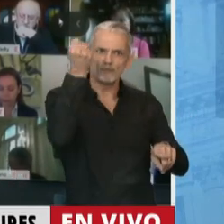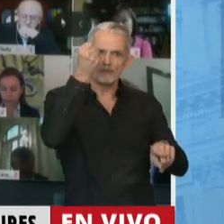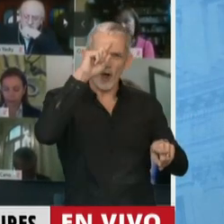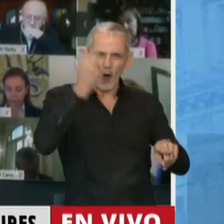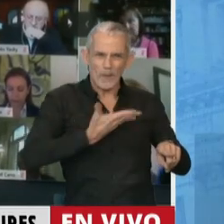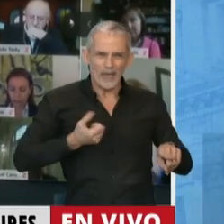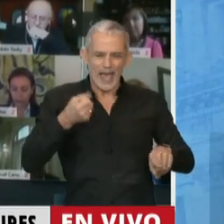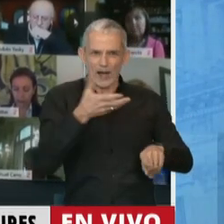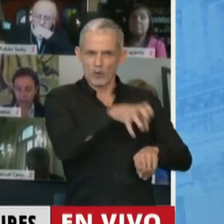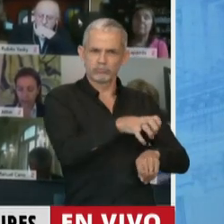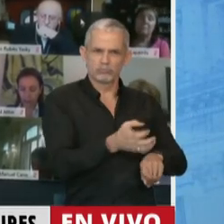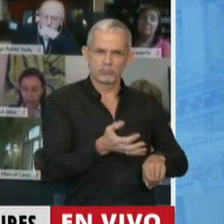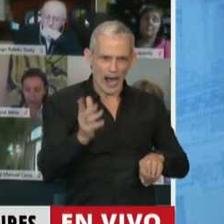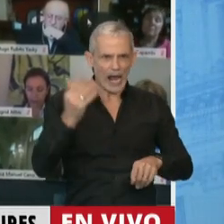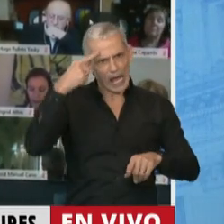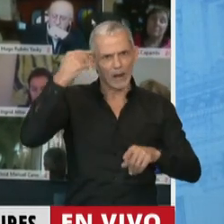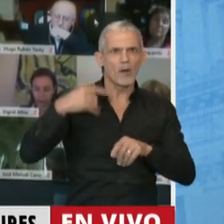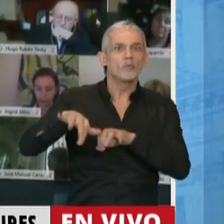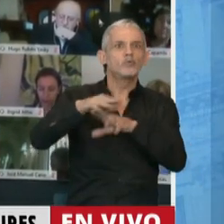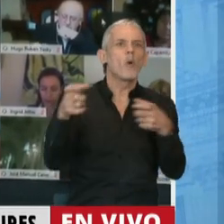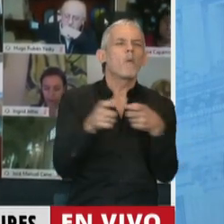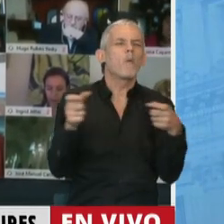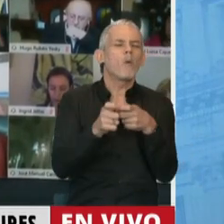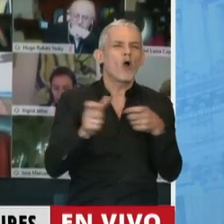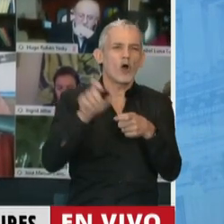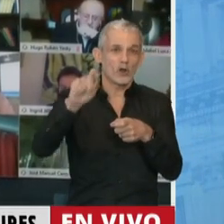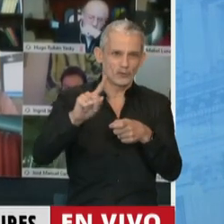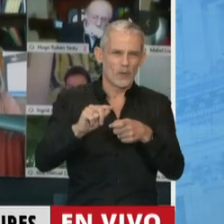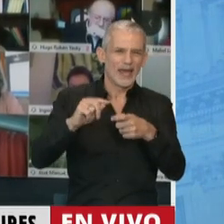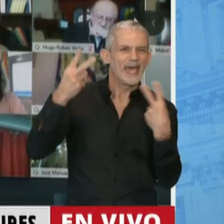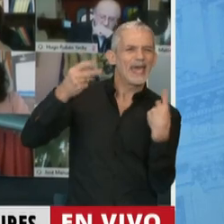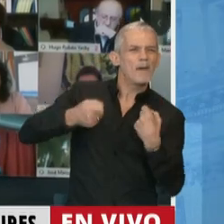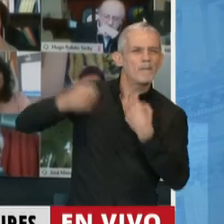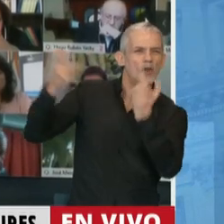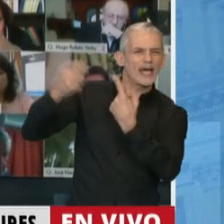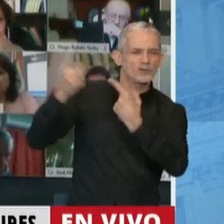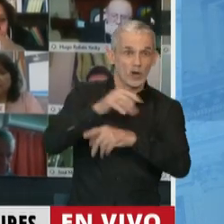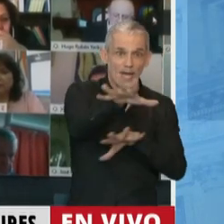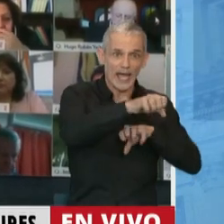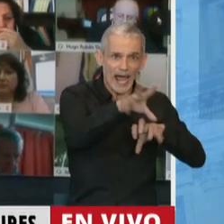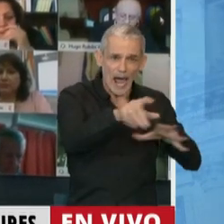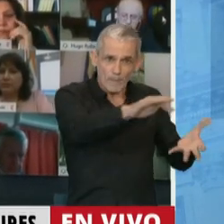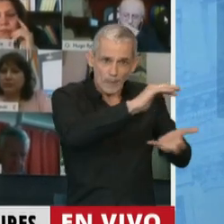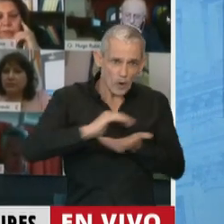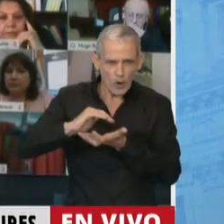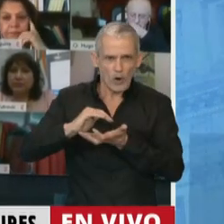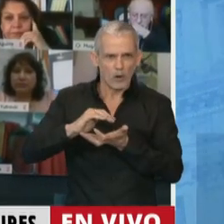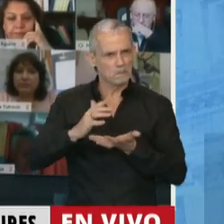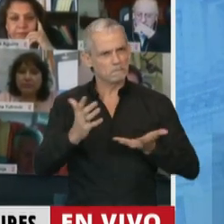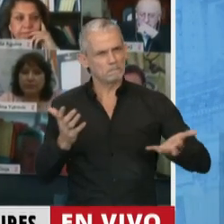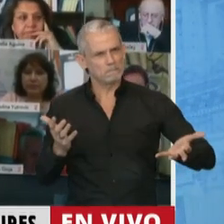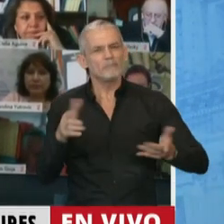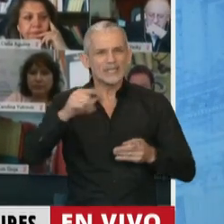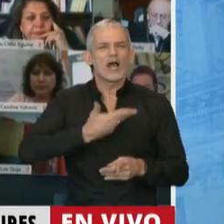estaban hablando de colocar un bono ligado a las exportaciones agrícolas. Sin embargo, ya